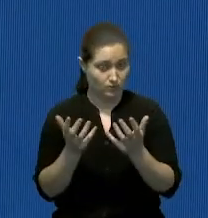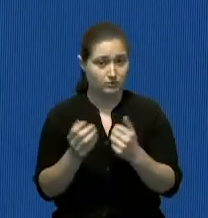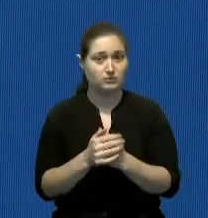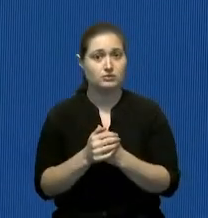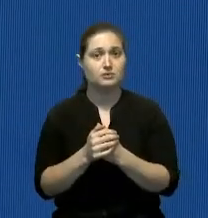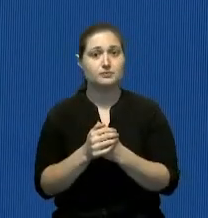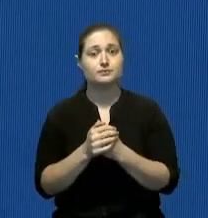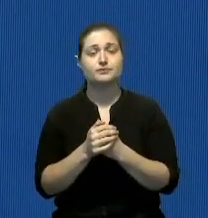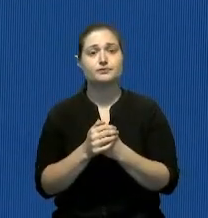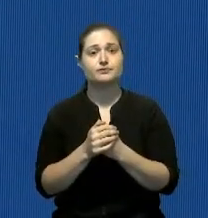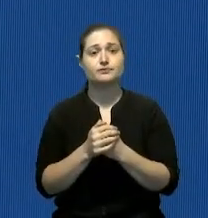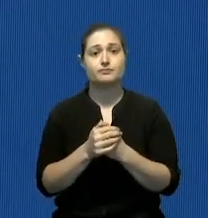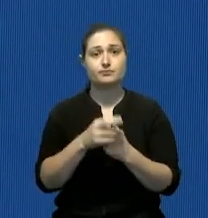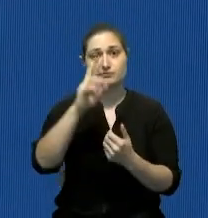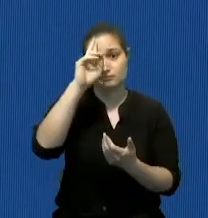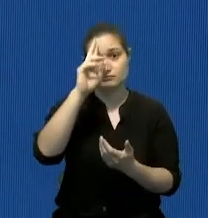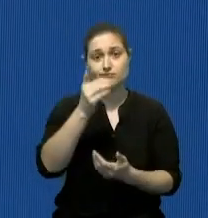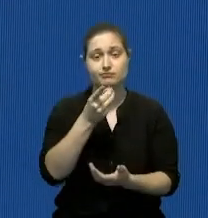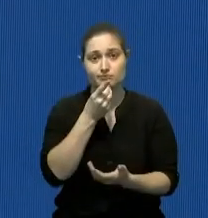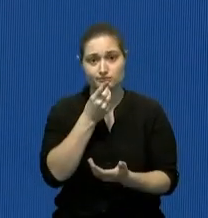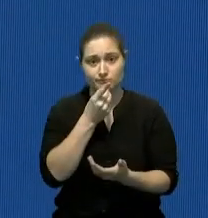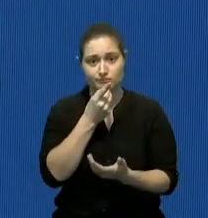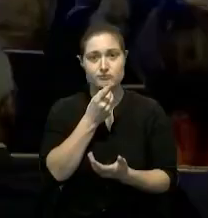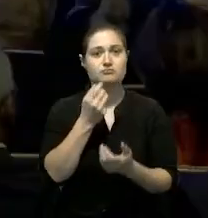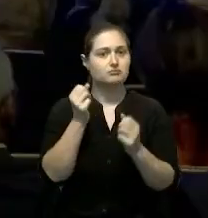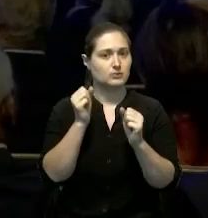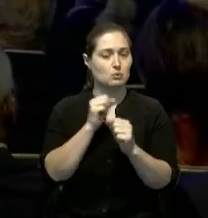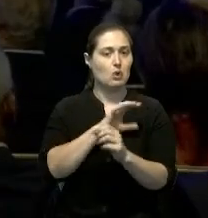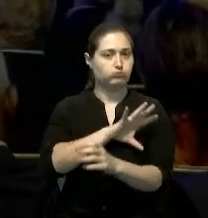nosotros para que la República Dominicana pueda participar